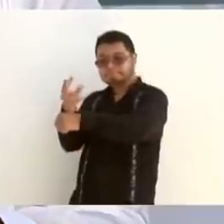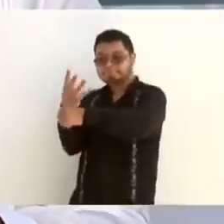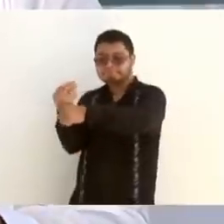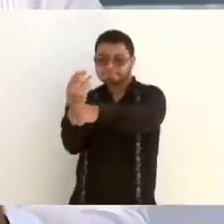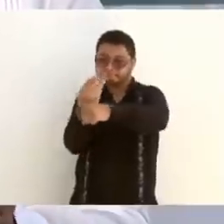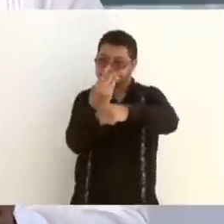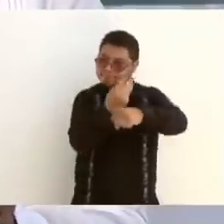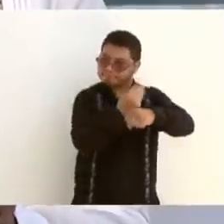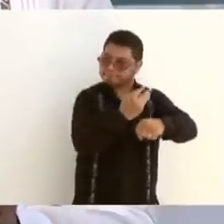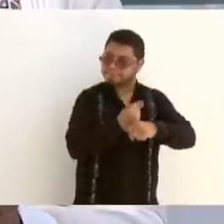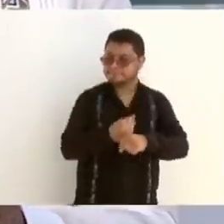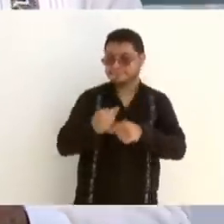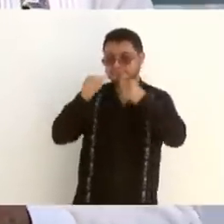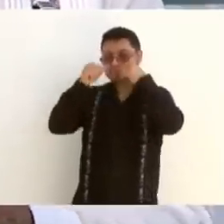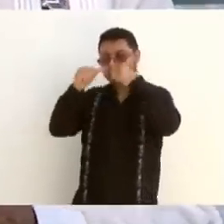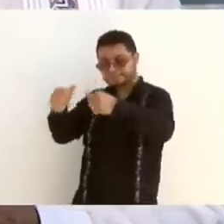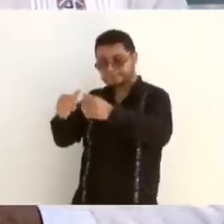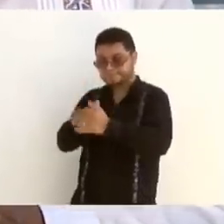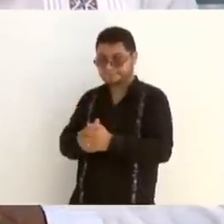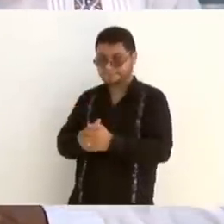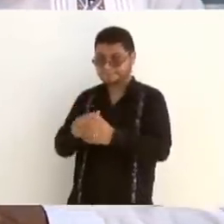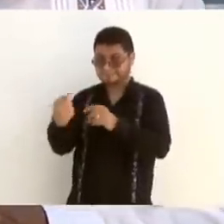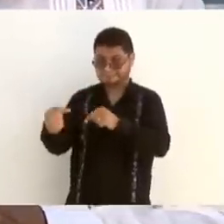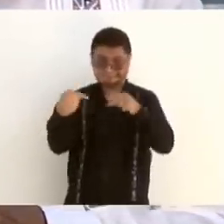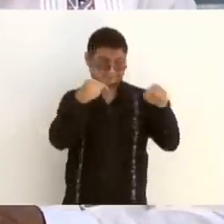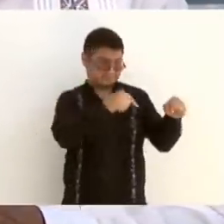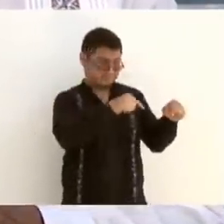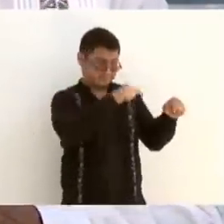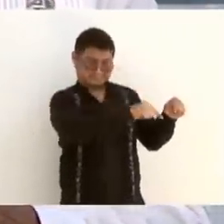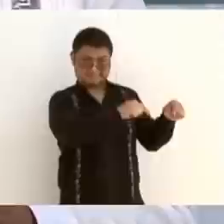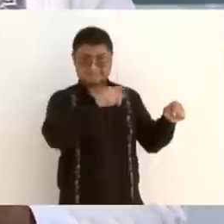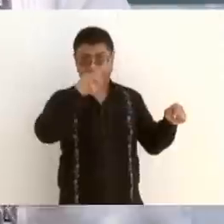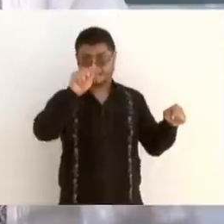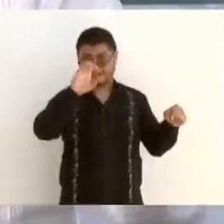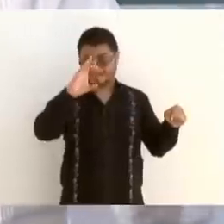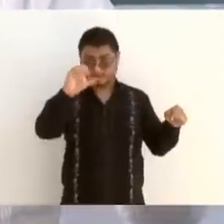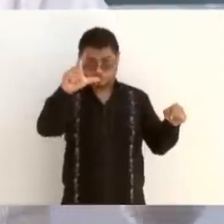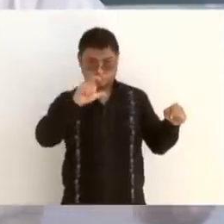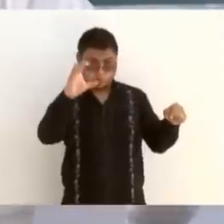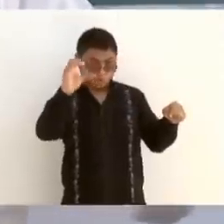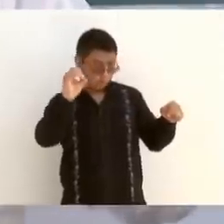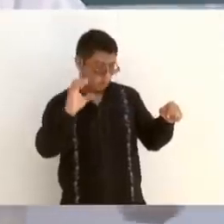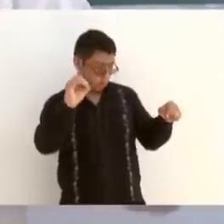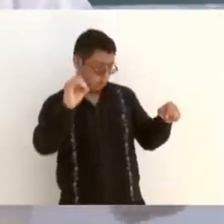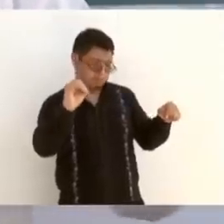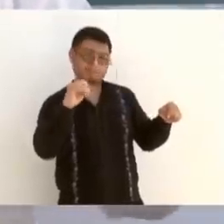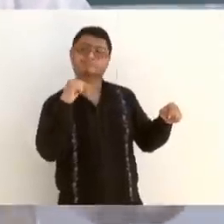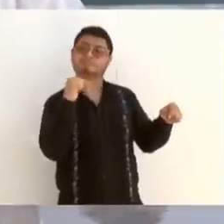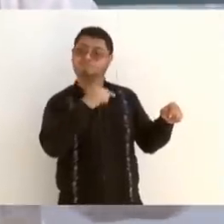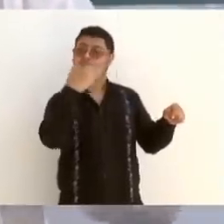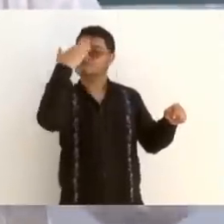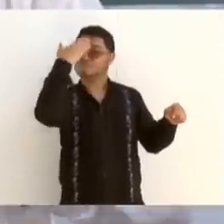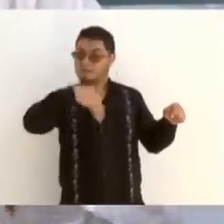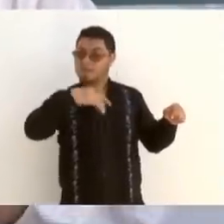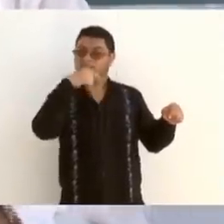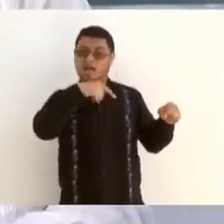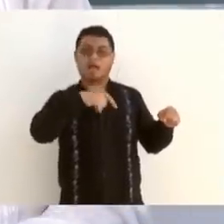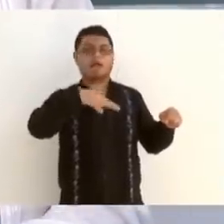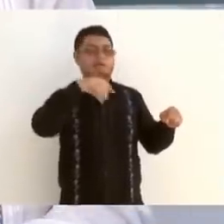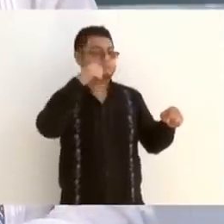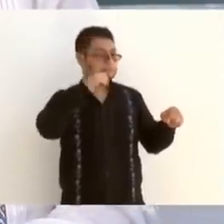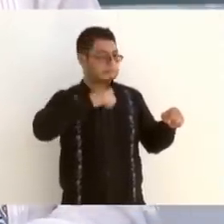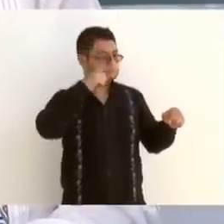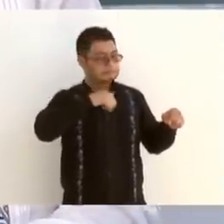En el caso de Texcoco, todos sabemos que constantemente hay hundimientos